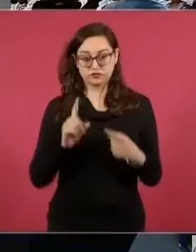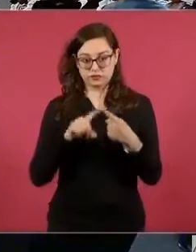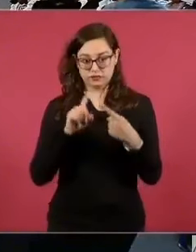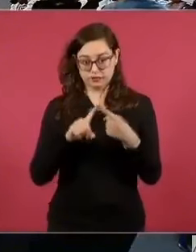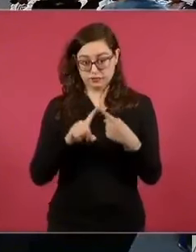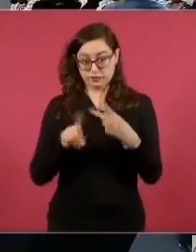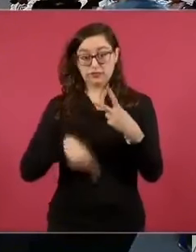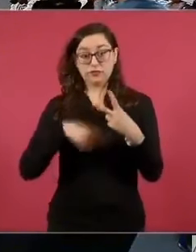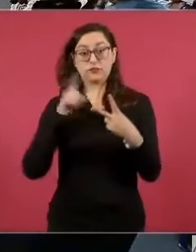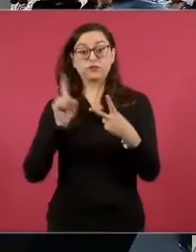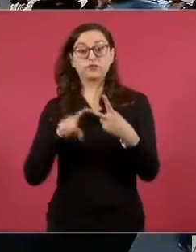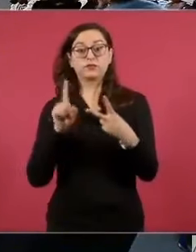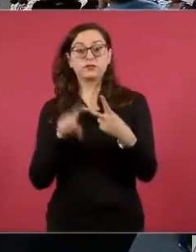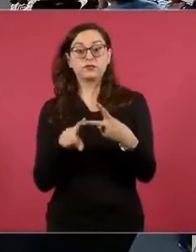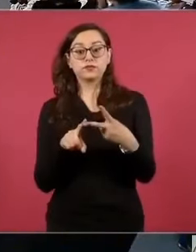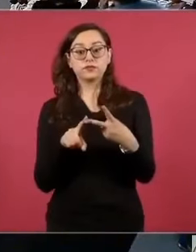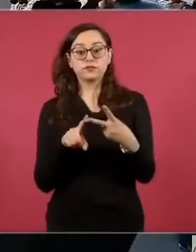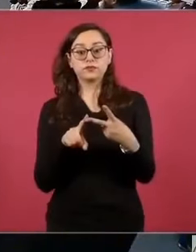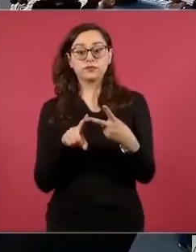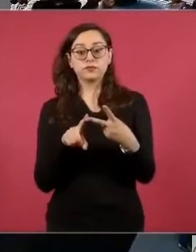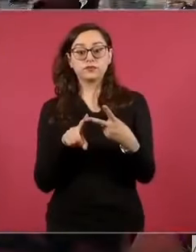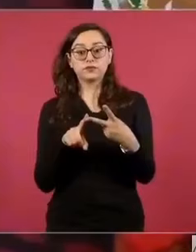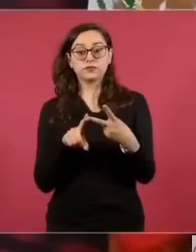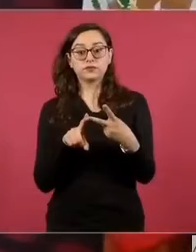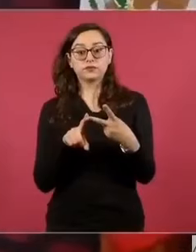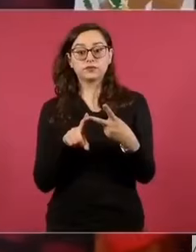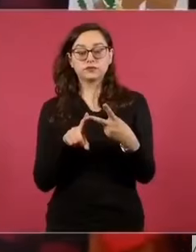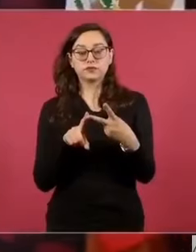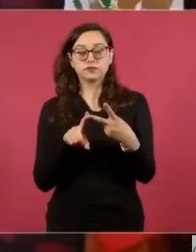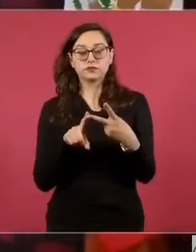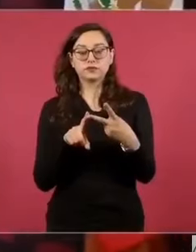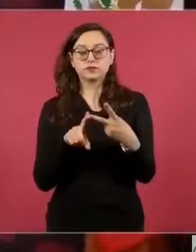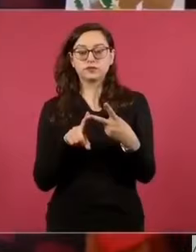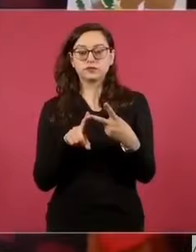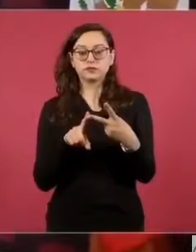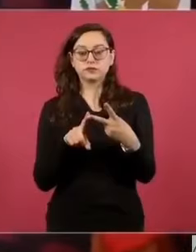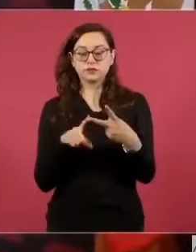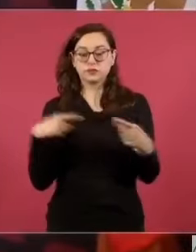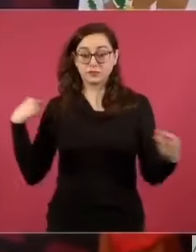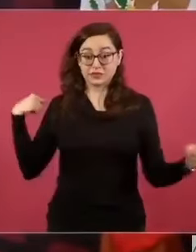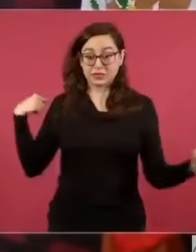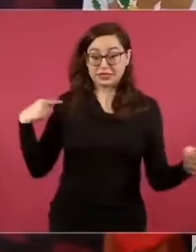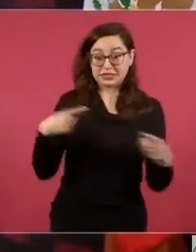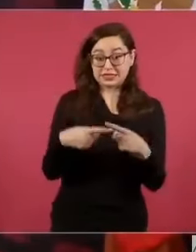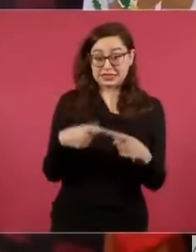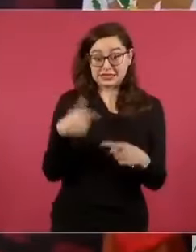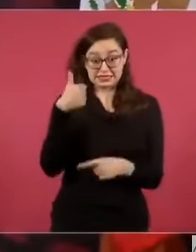que nos ayuda es que en todo el sexenio